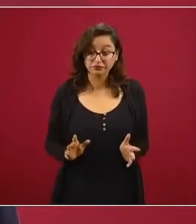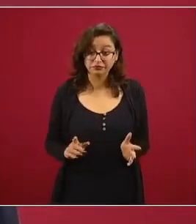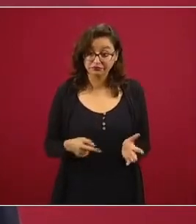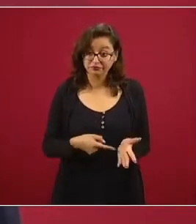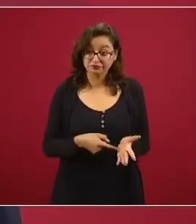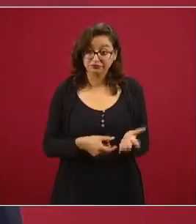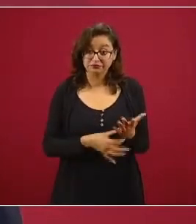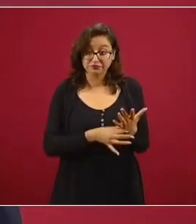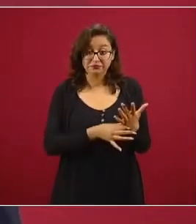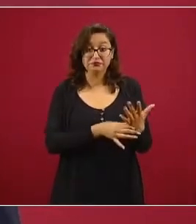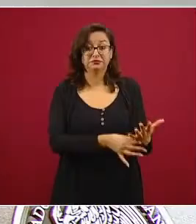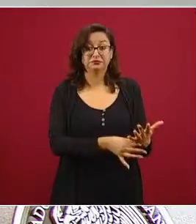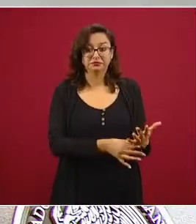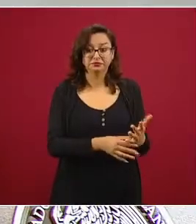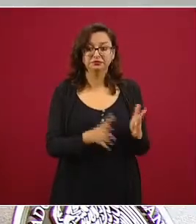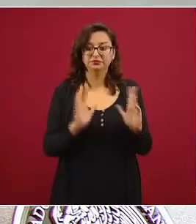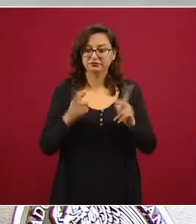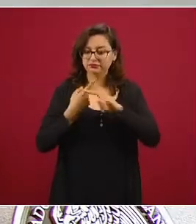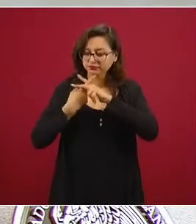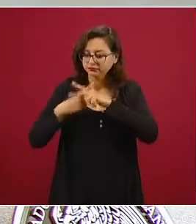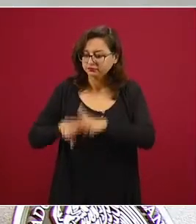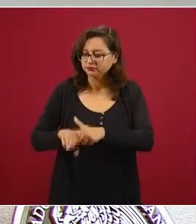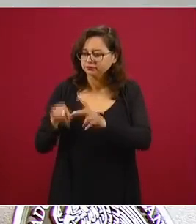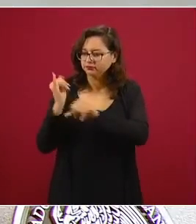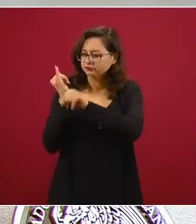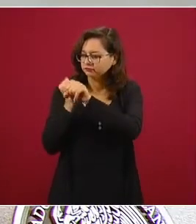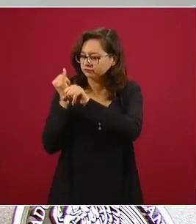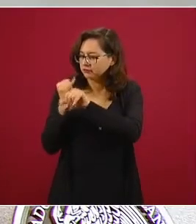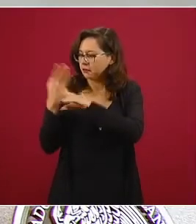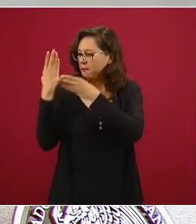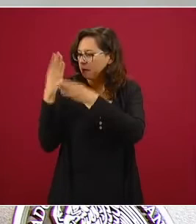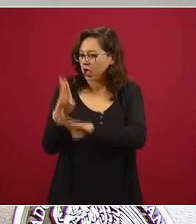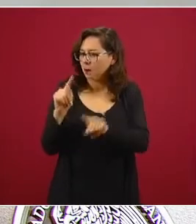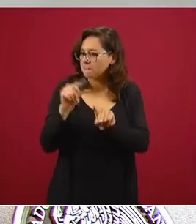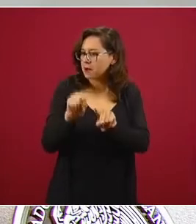investigación sobre cuentas bancarias,